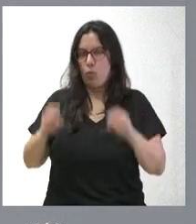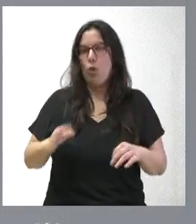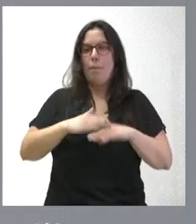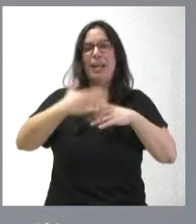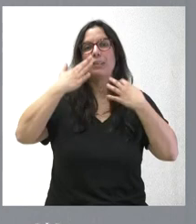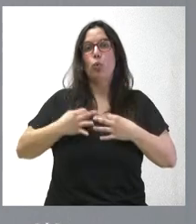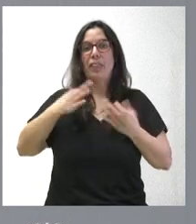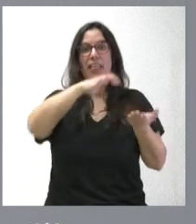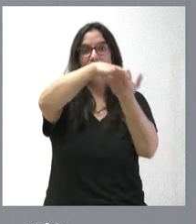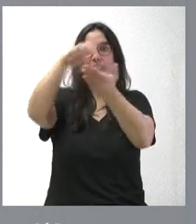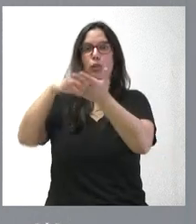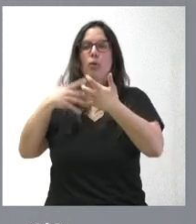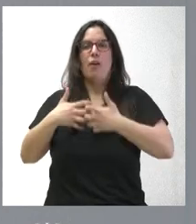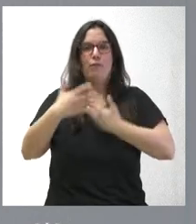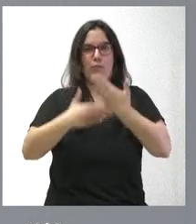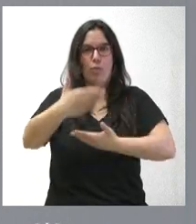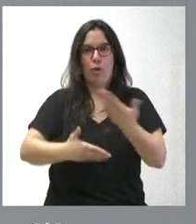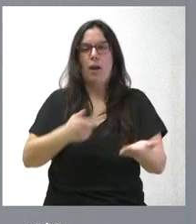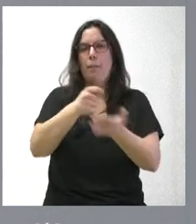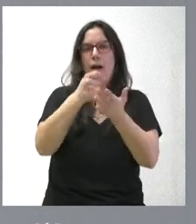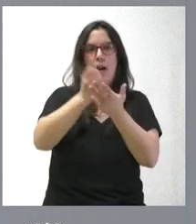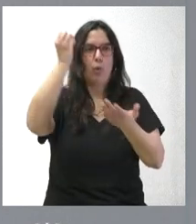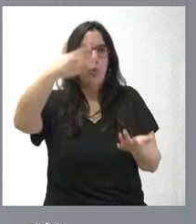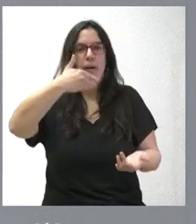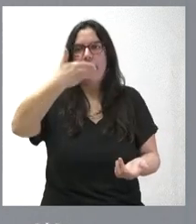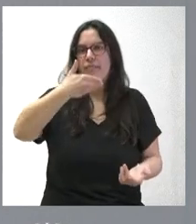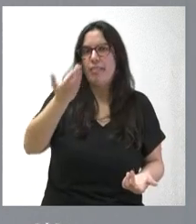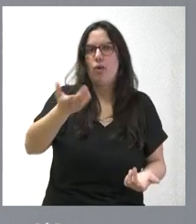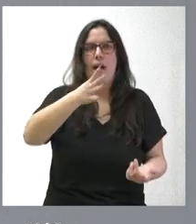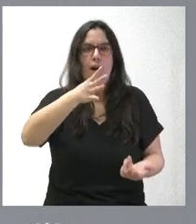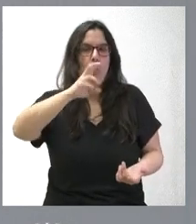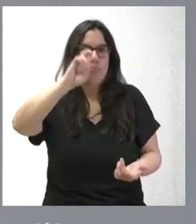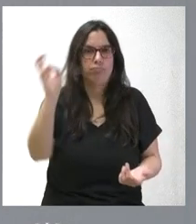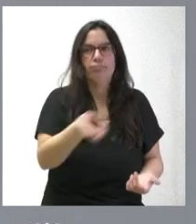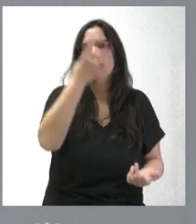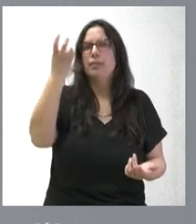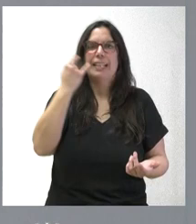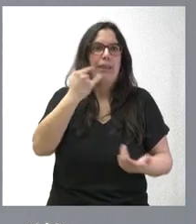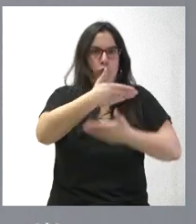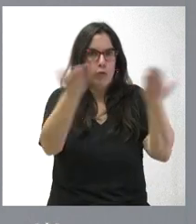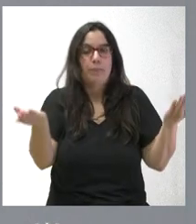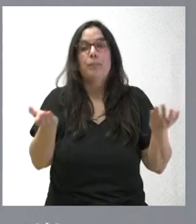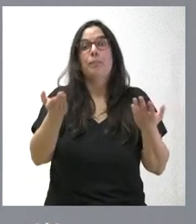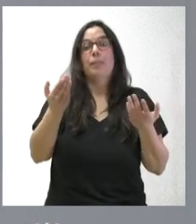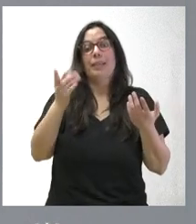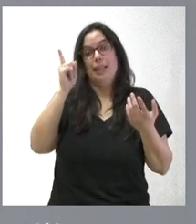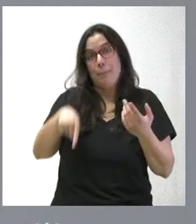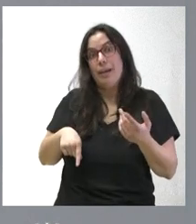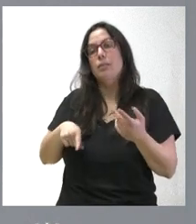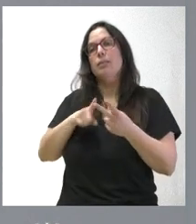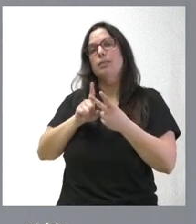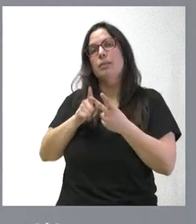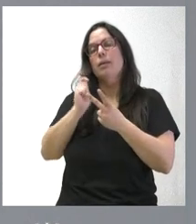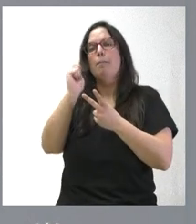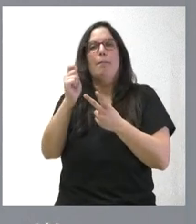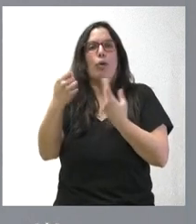centros, que aseguremos el pago de los suministros, la calefacción, la luz, el agua, los medios de telefonía y que aseguremos también el pago